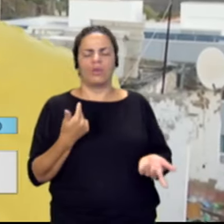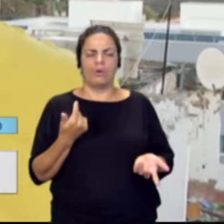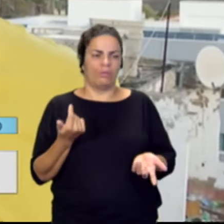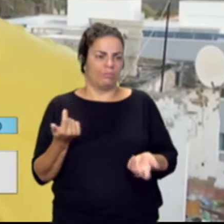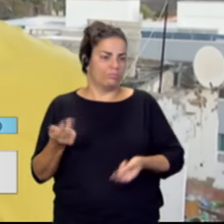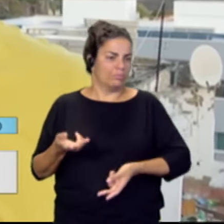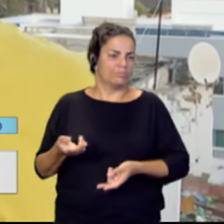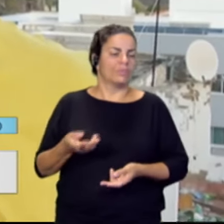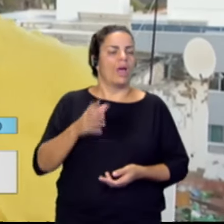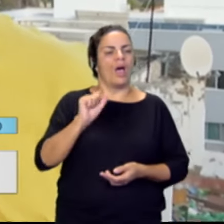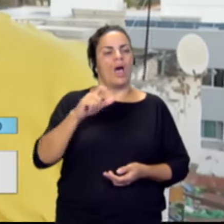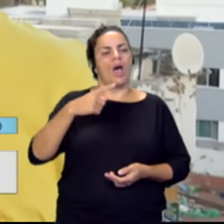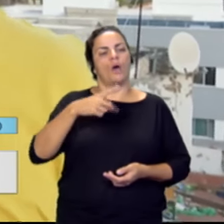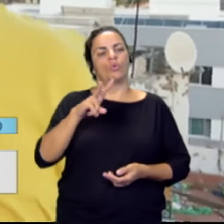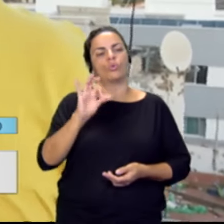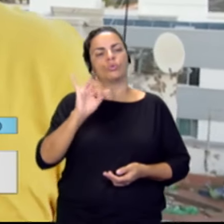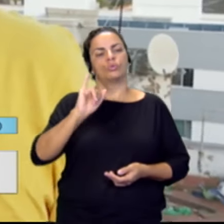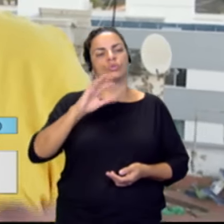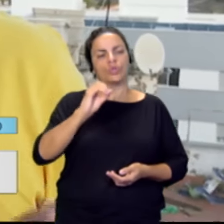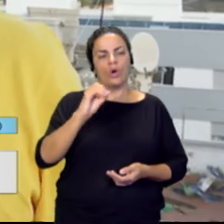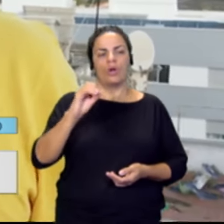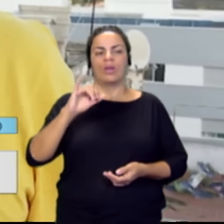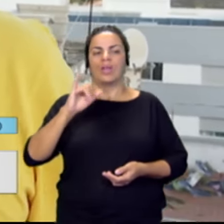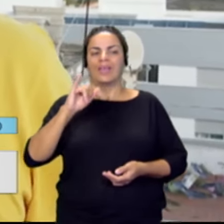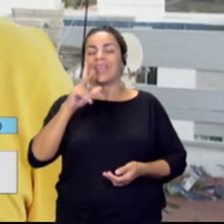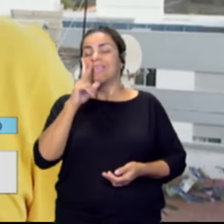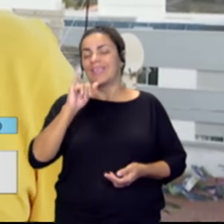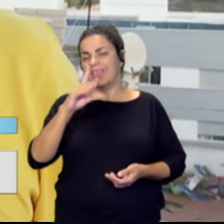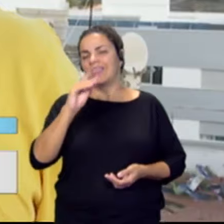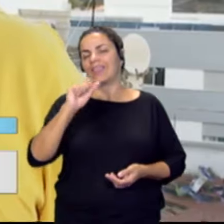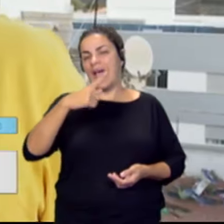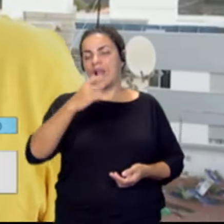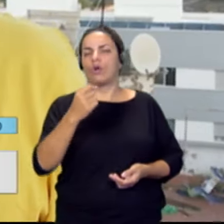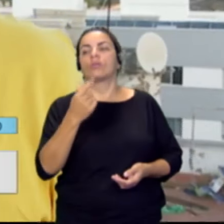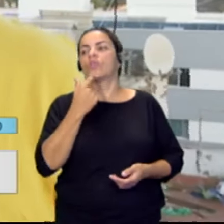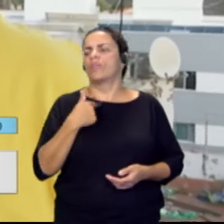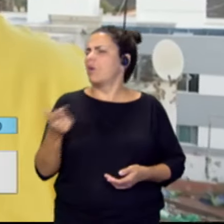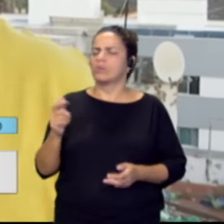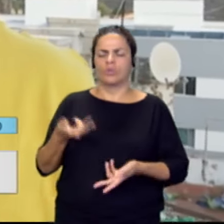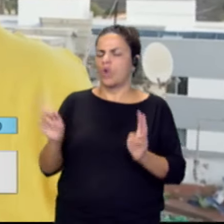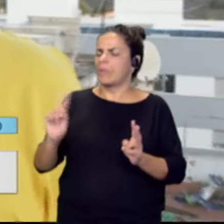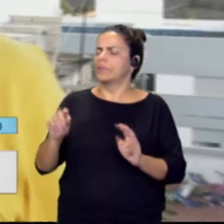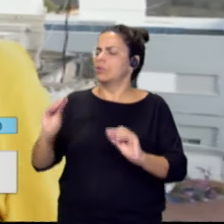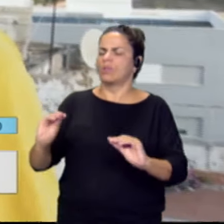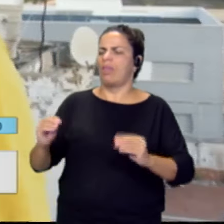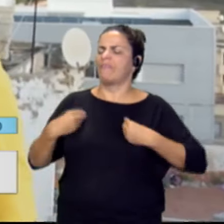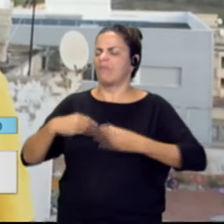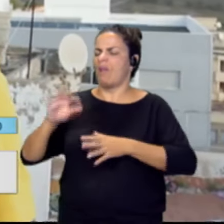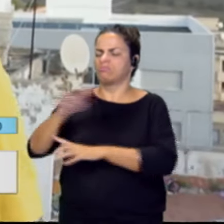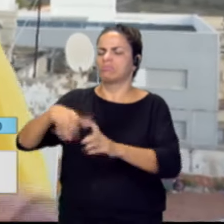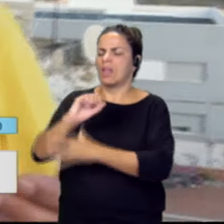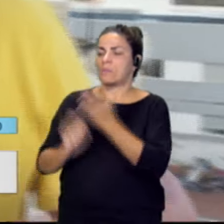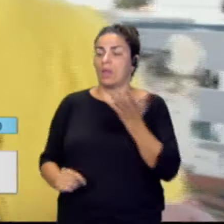fue avisado con antelación hace muchos años, no nos han querido escuchar, no nos han querido atender, para evitar todo lo que está